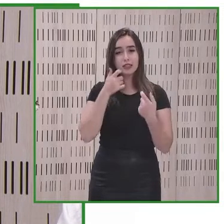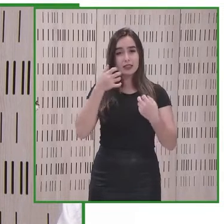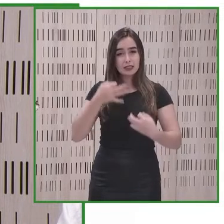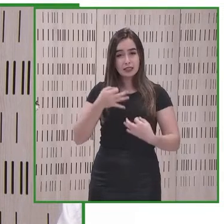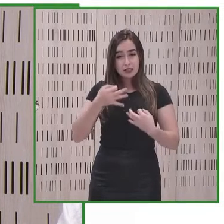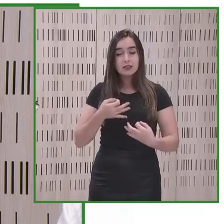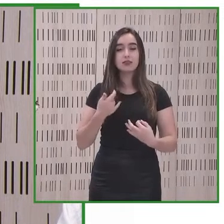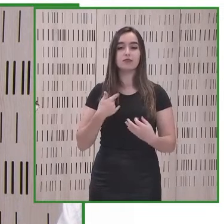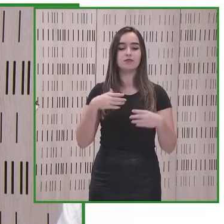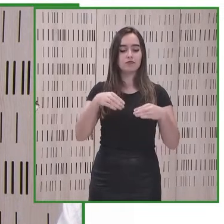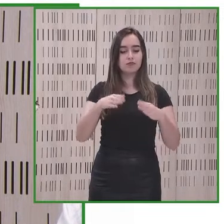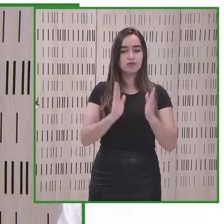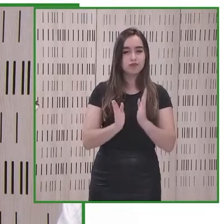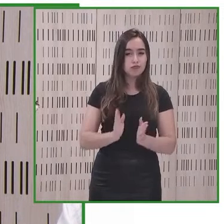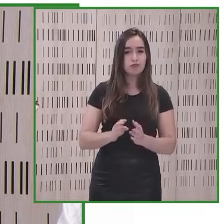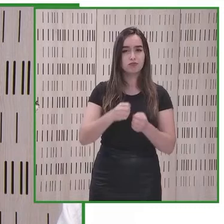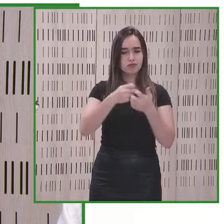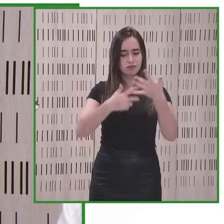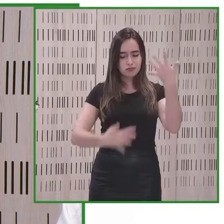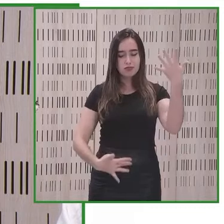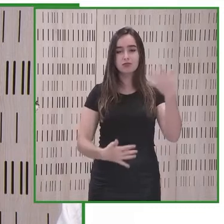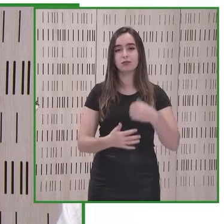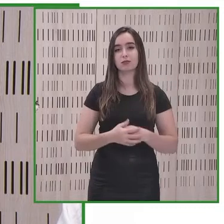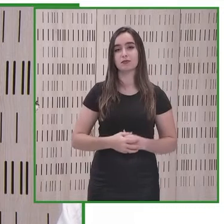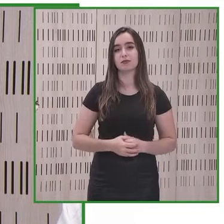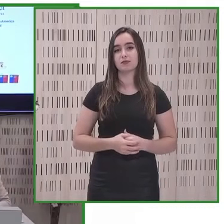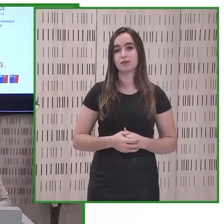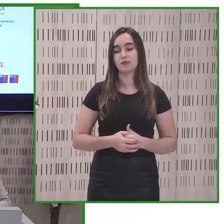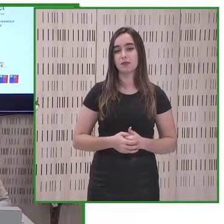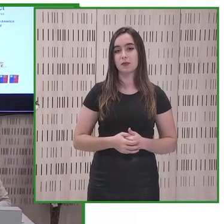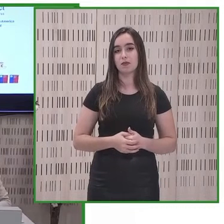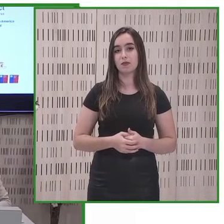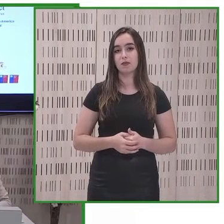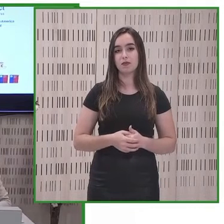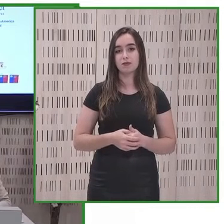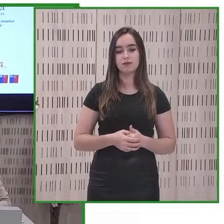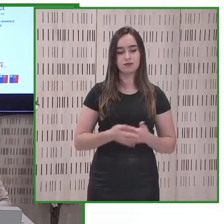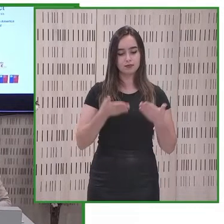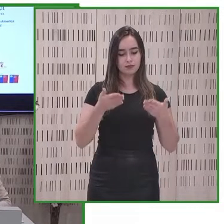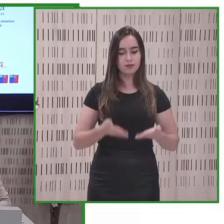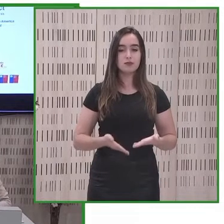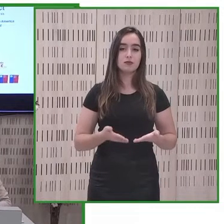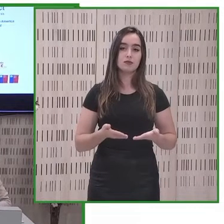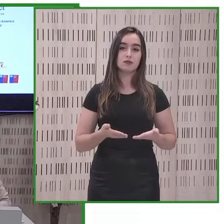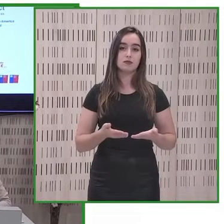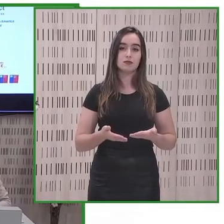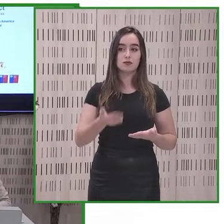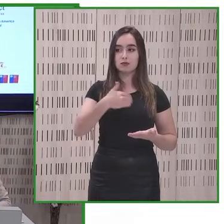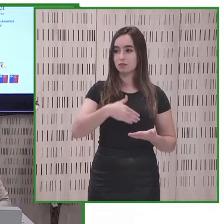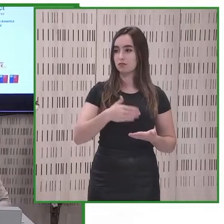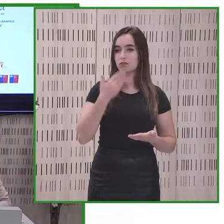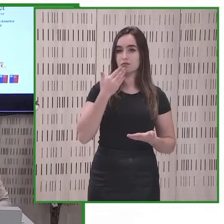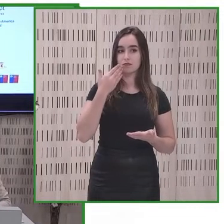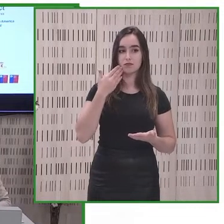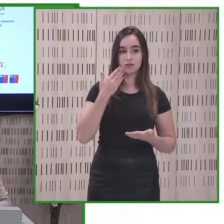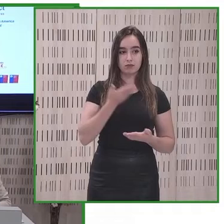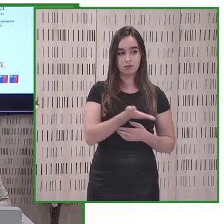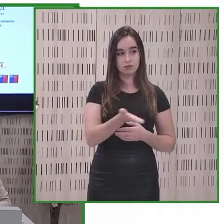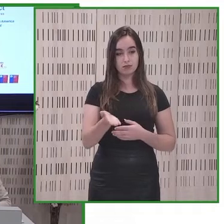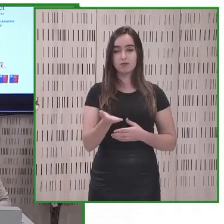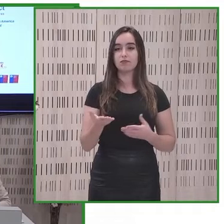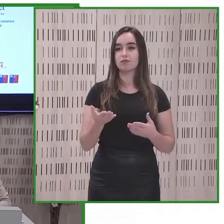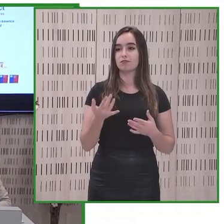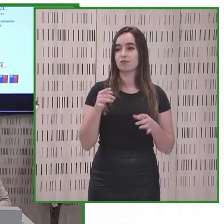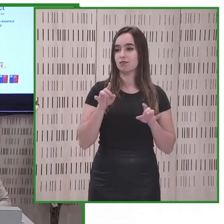fisioterapia por ejemplo y muchos más bueno y por lo mismo para nosotros es un honor estar aquí con todos ustedes en este claro ejemplo de